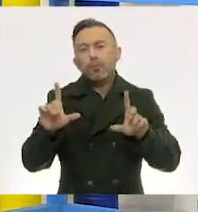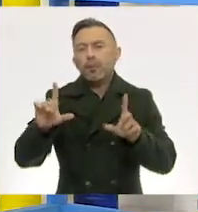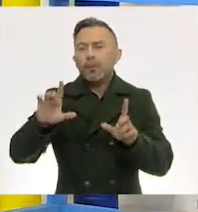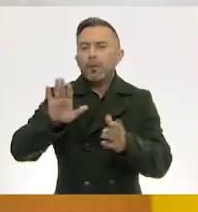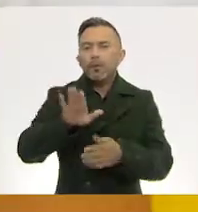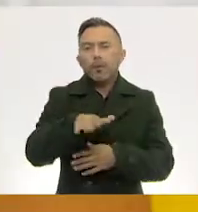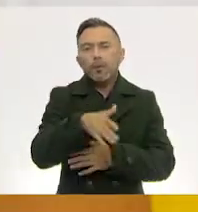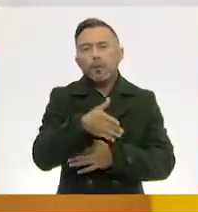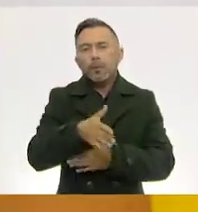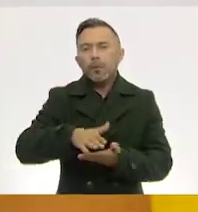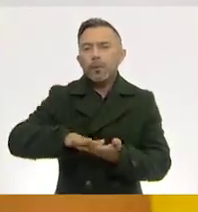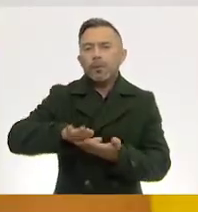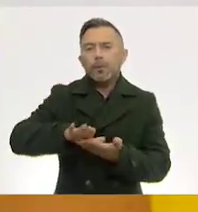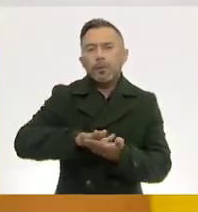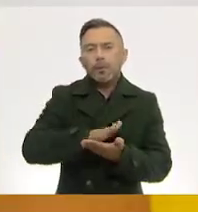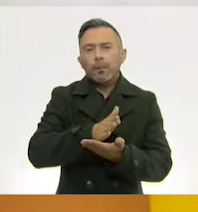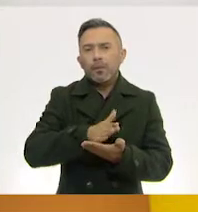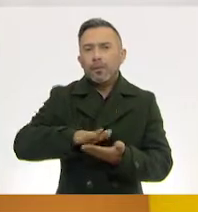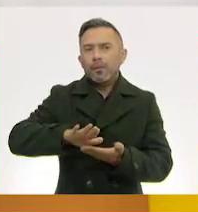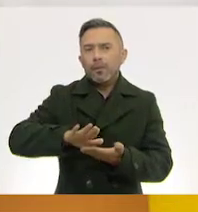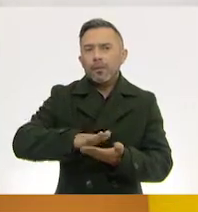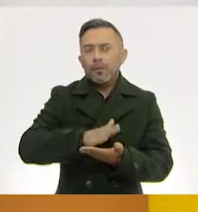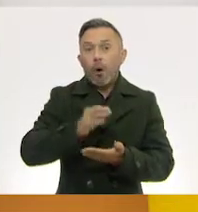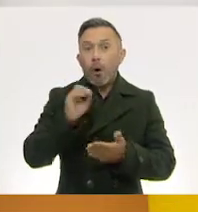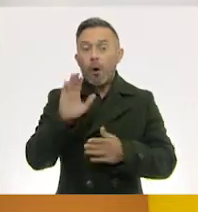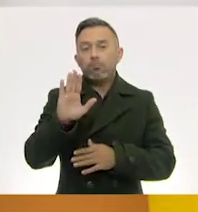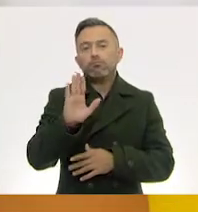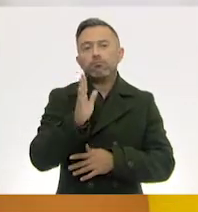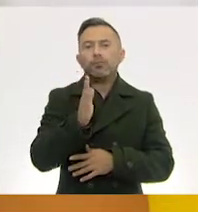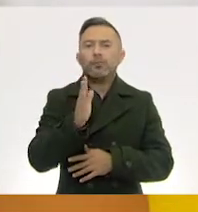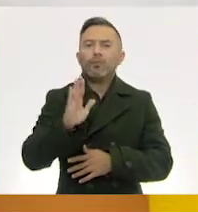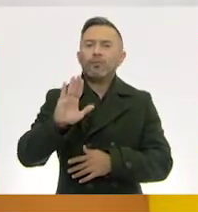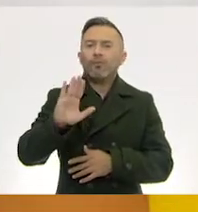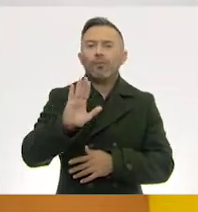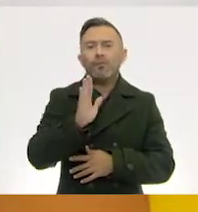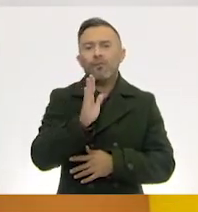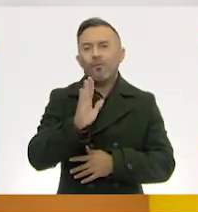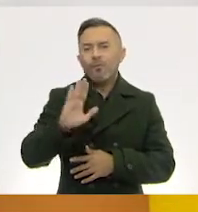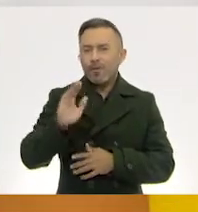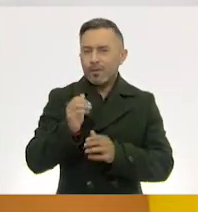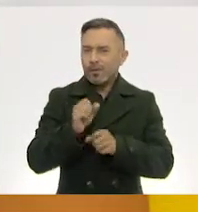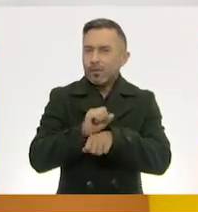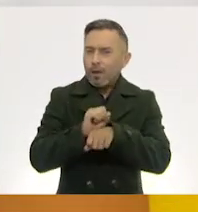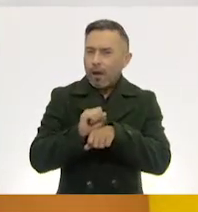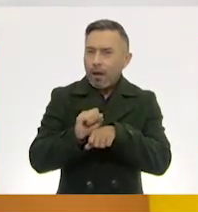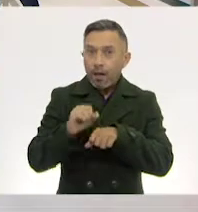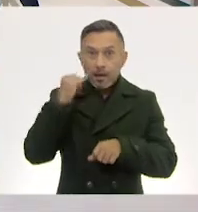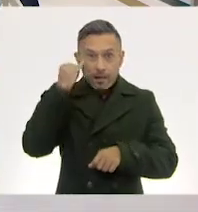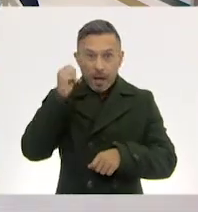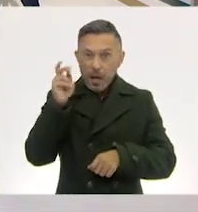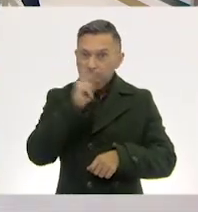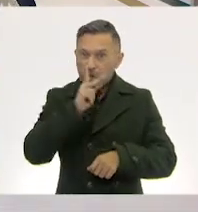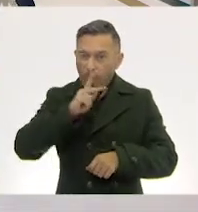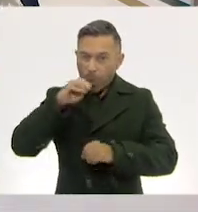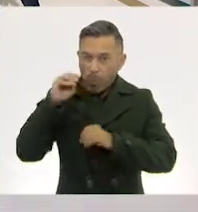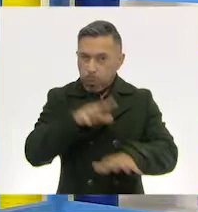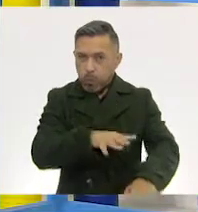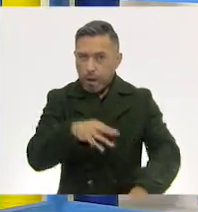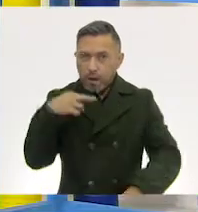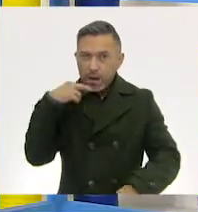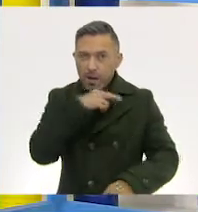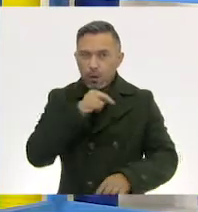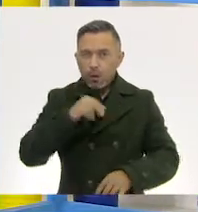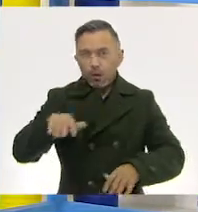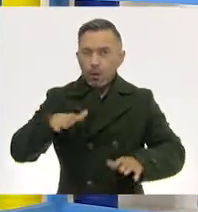aquí así. Ajá. Me muevo despacito, ¿no? Ya sé, si el viento es muy rápido así, a lo mejor puede estar como